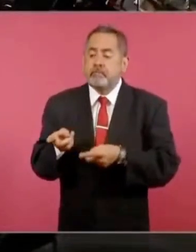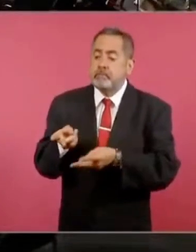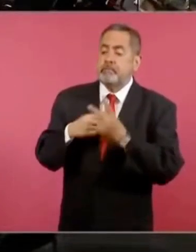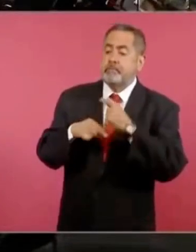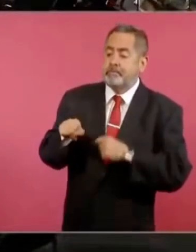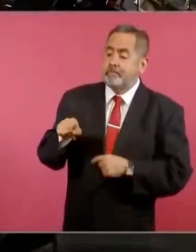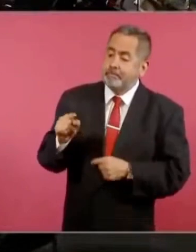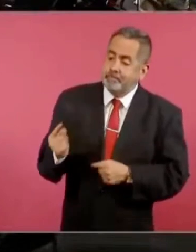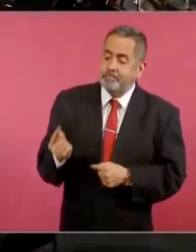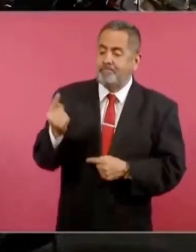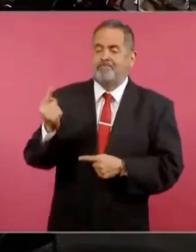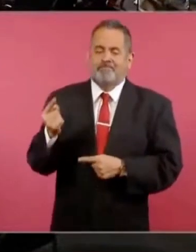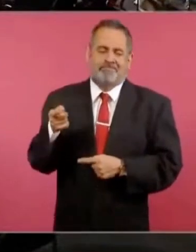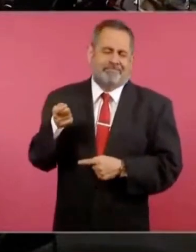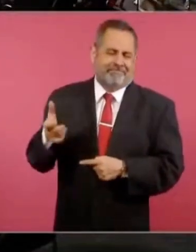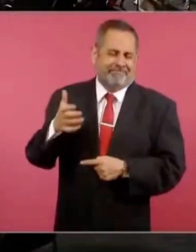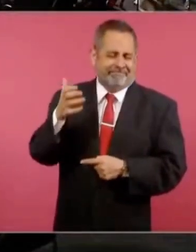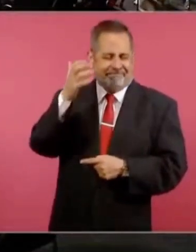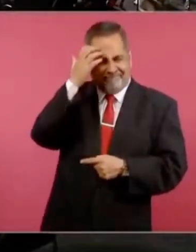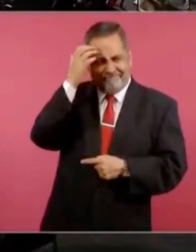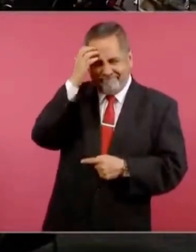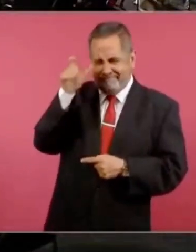famoso e intrépido